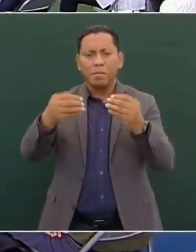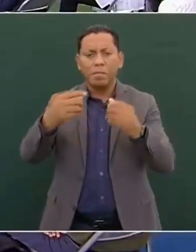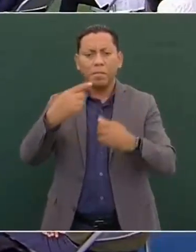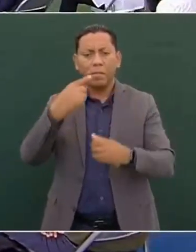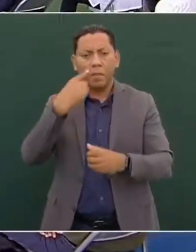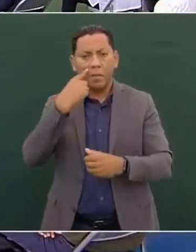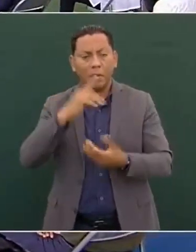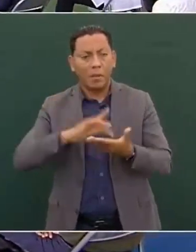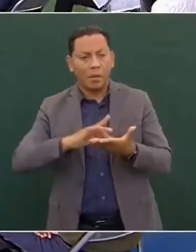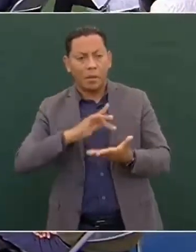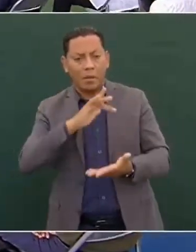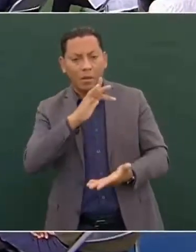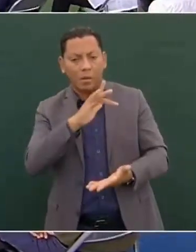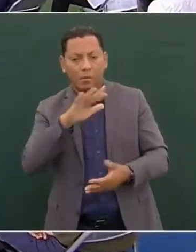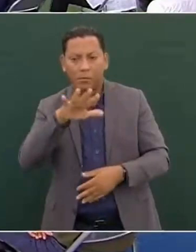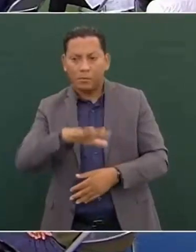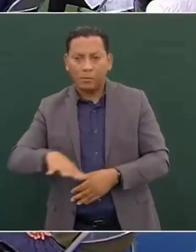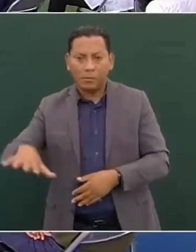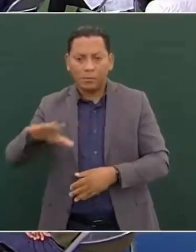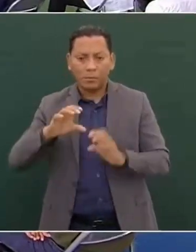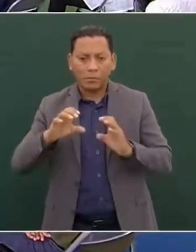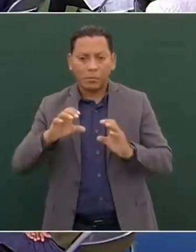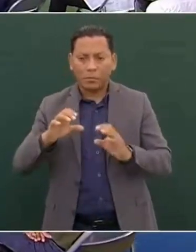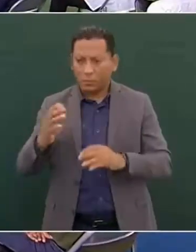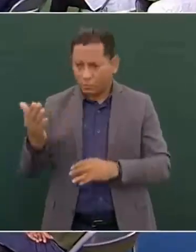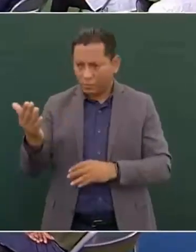a las vacunas y a todo lo que se pide. A ver.